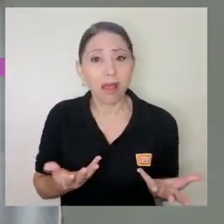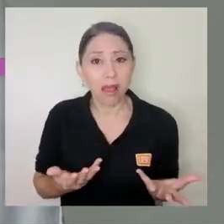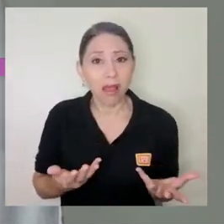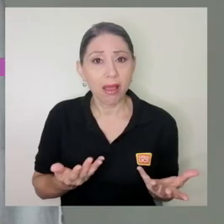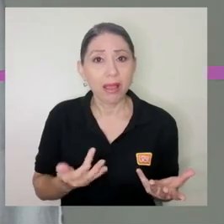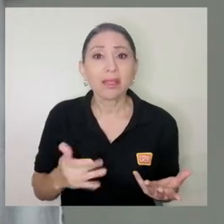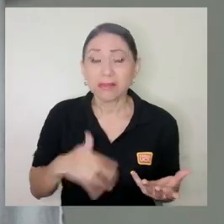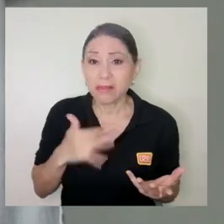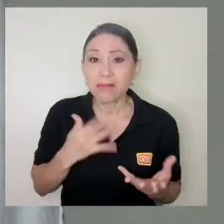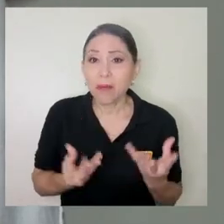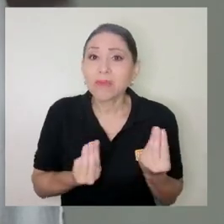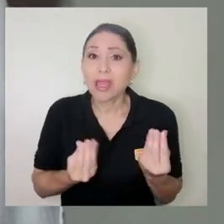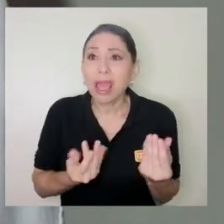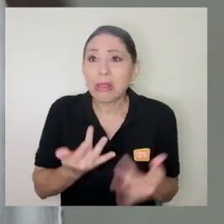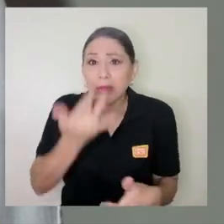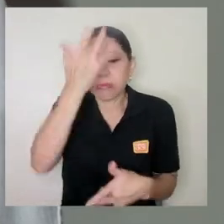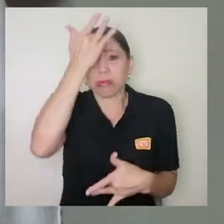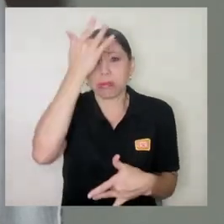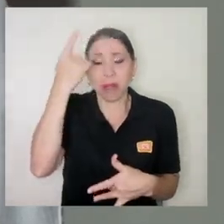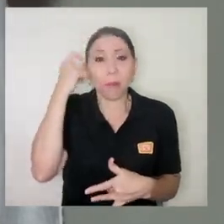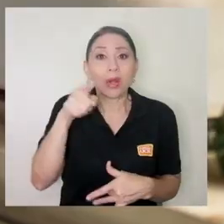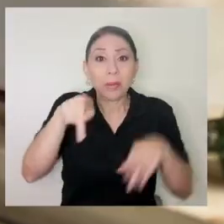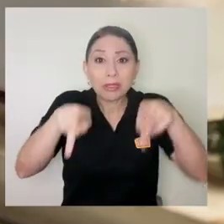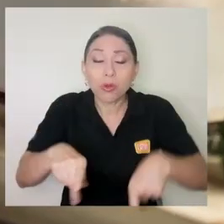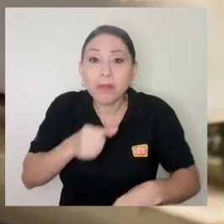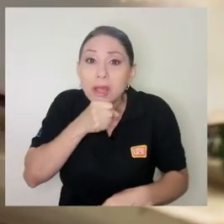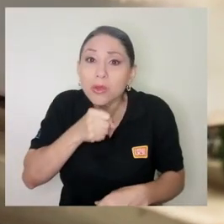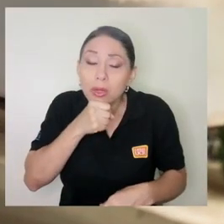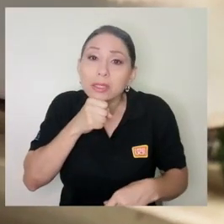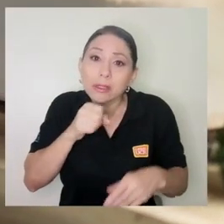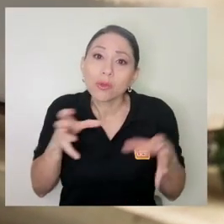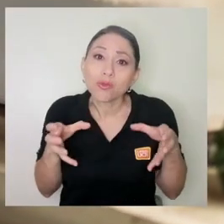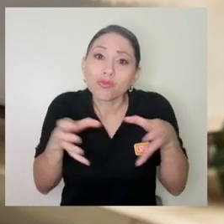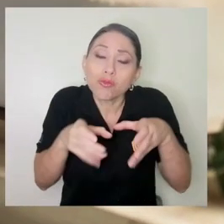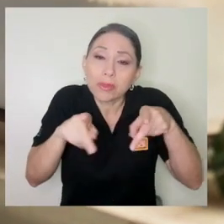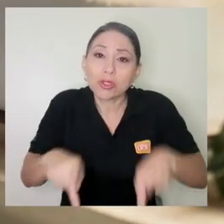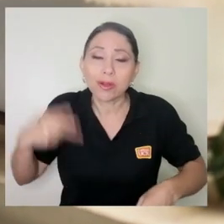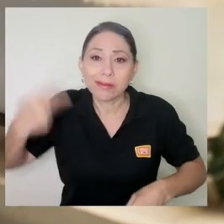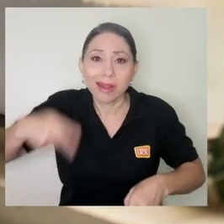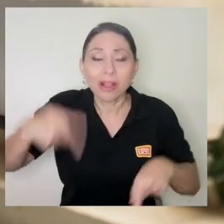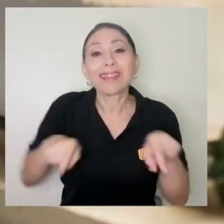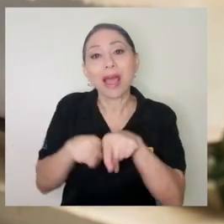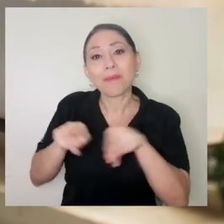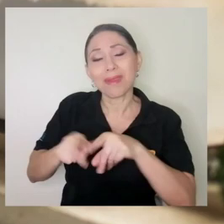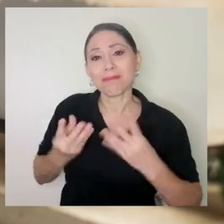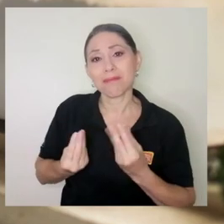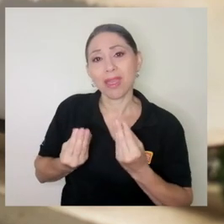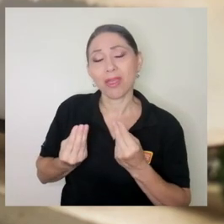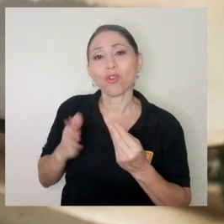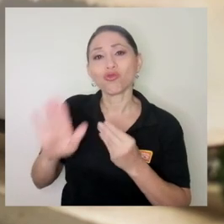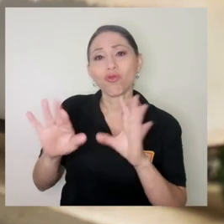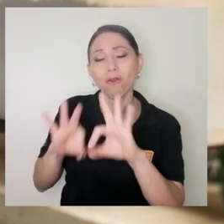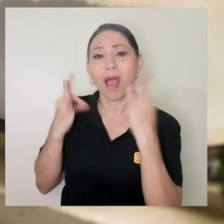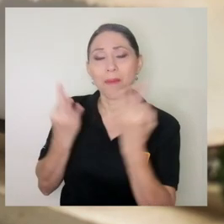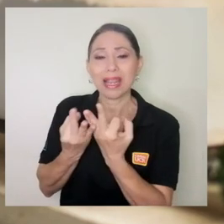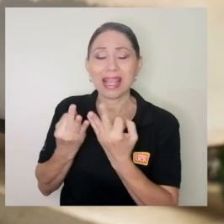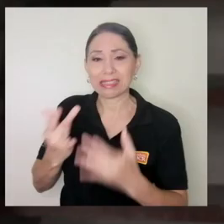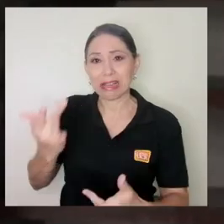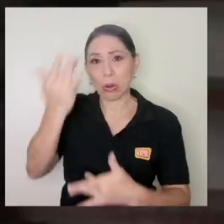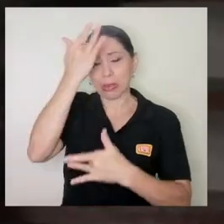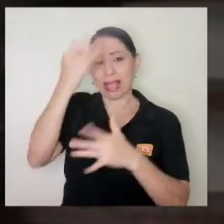miedo, ¿verdad? del miedo de que ellos se contagiaran porque son una población de riesgo y el miedo de que sus familiares se contagiaran.